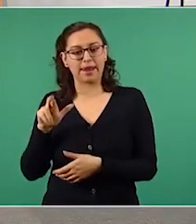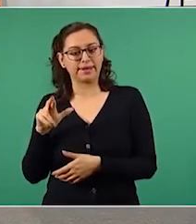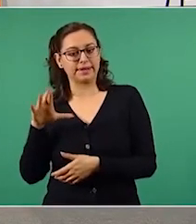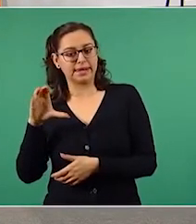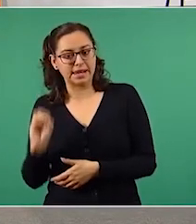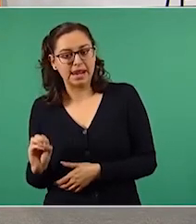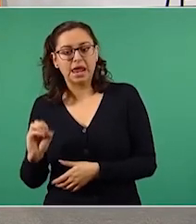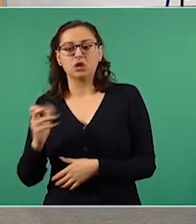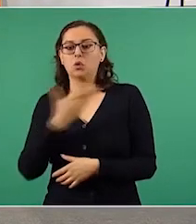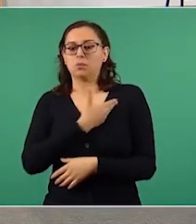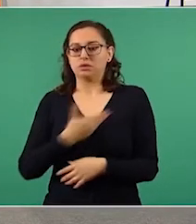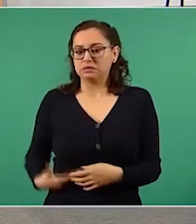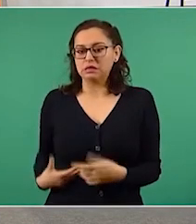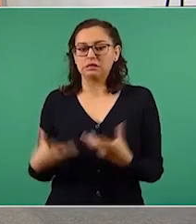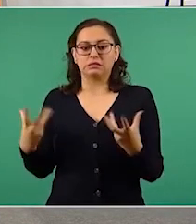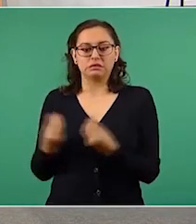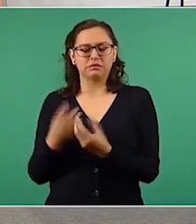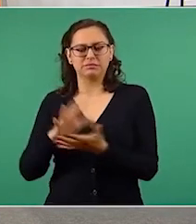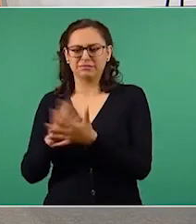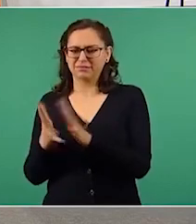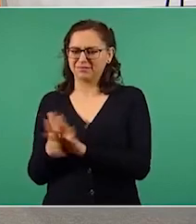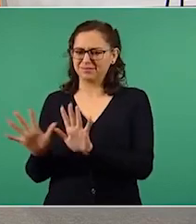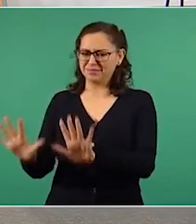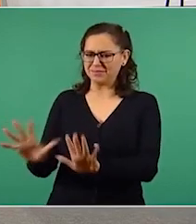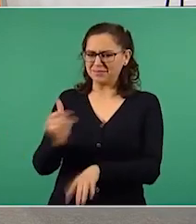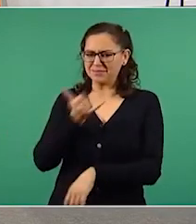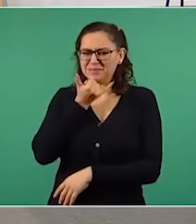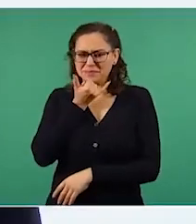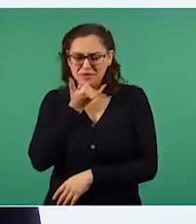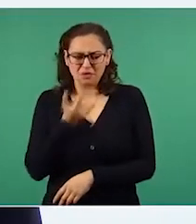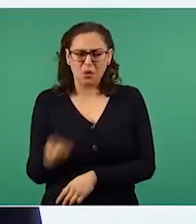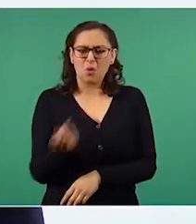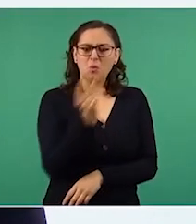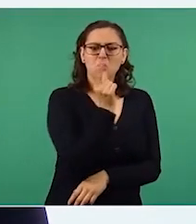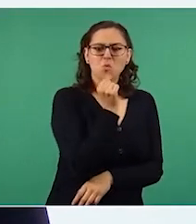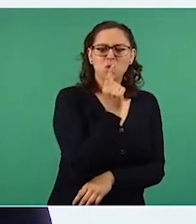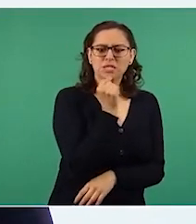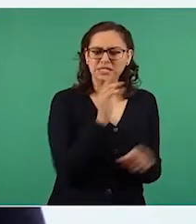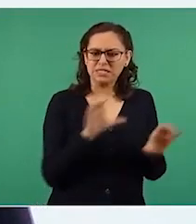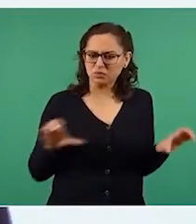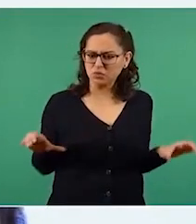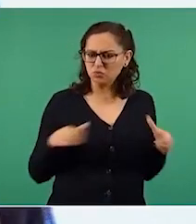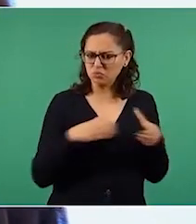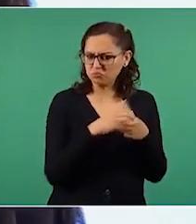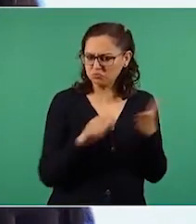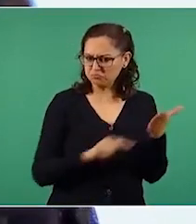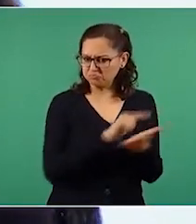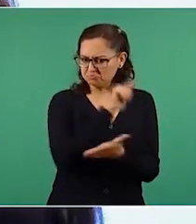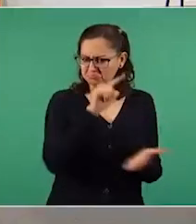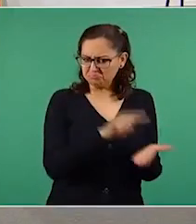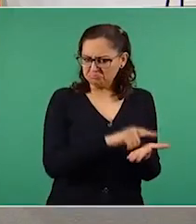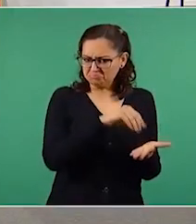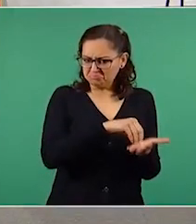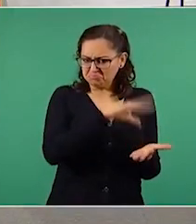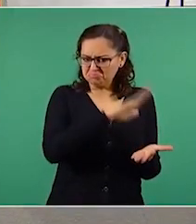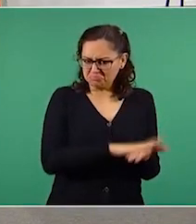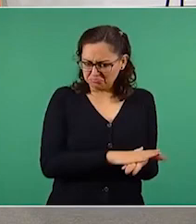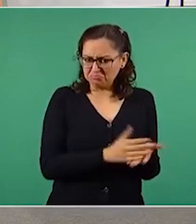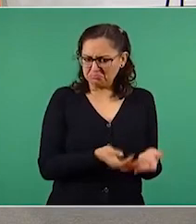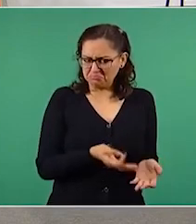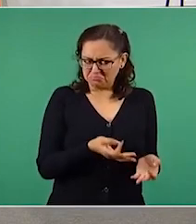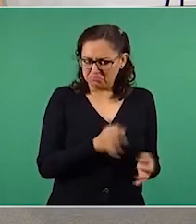policía comunitario es una policía legal y constitucionalmente reconocida en Guerrero, ¿por qué tendría que reaccionar el presidente?